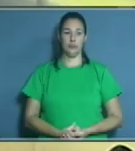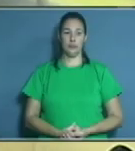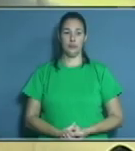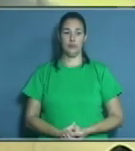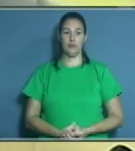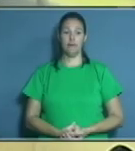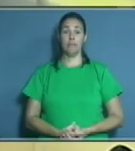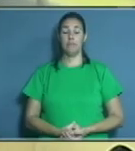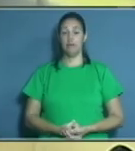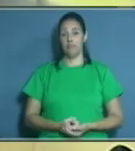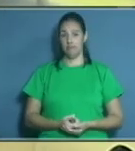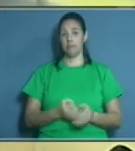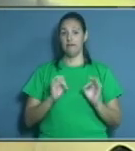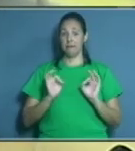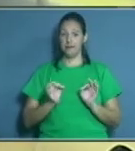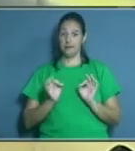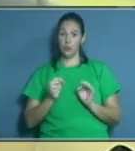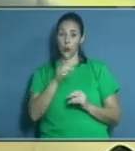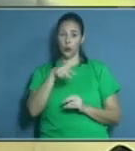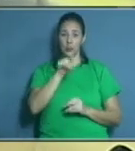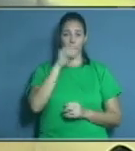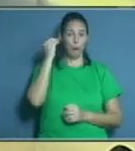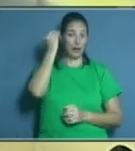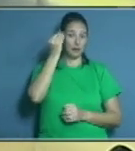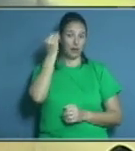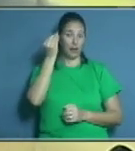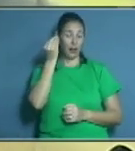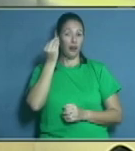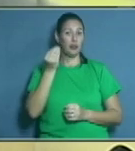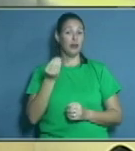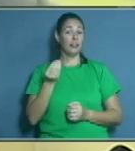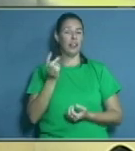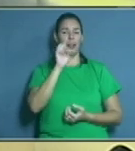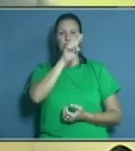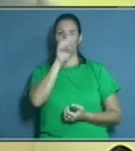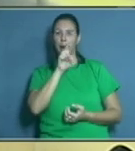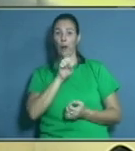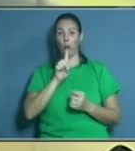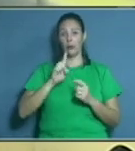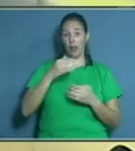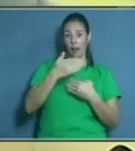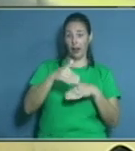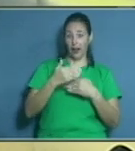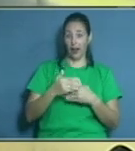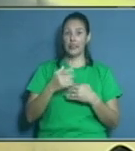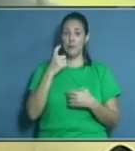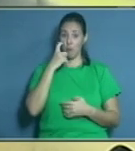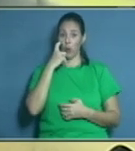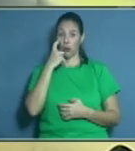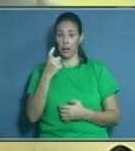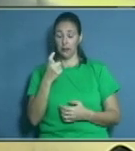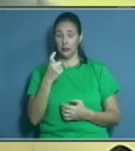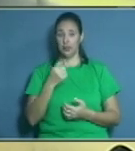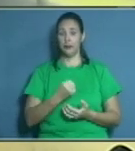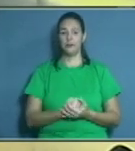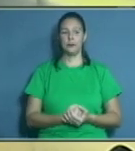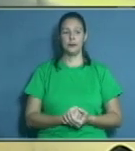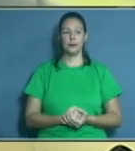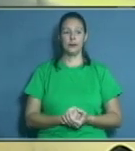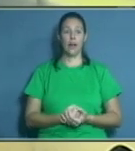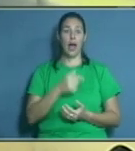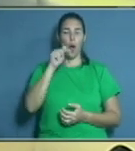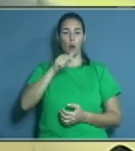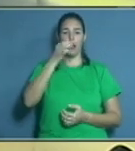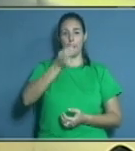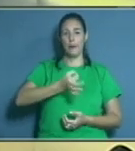Bueno, usted coincidirá conmigo en que son muy interesantes las opiniones recogidas por nuestro colega Jean Carlos en las calles holguineras. Vamos a